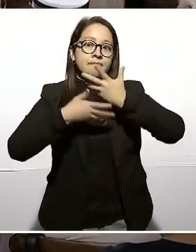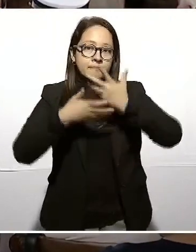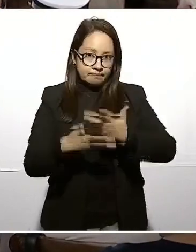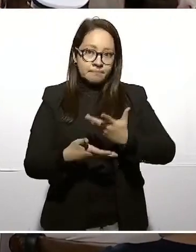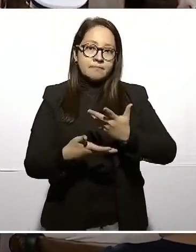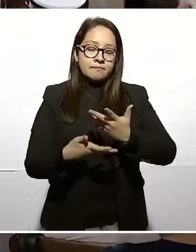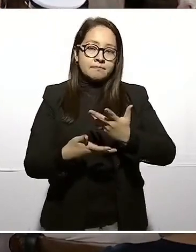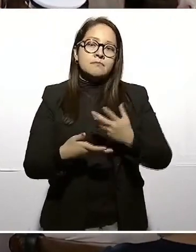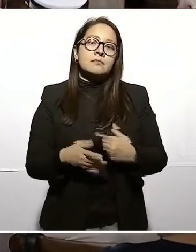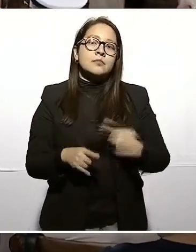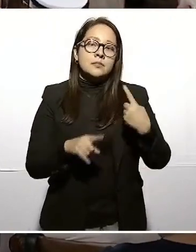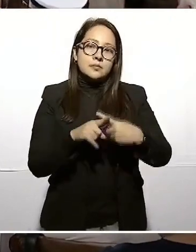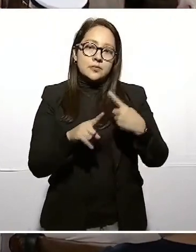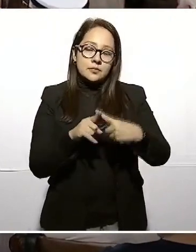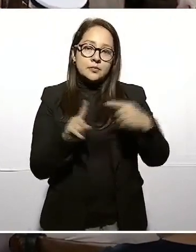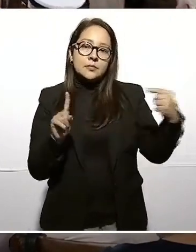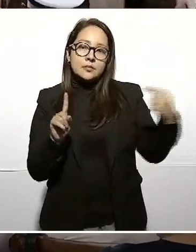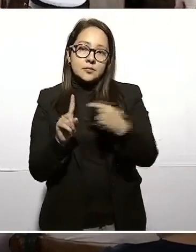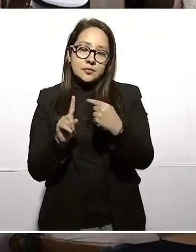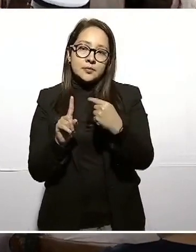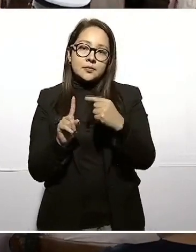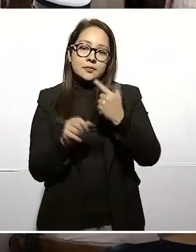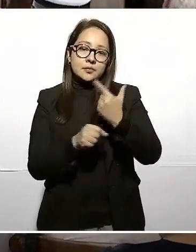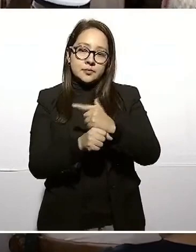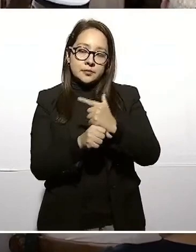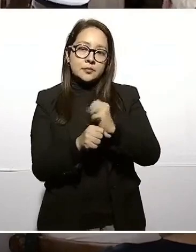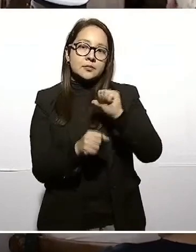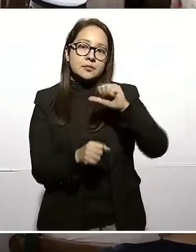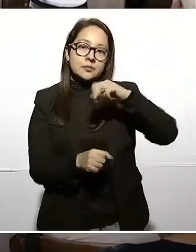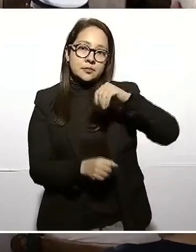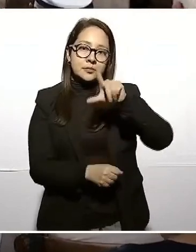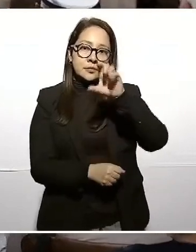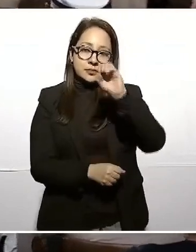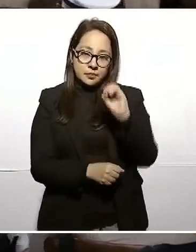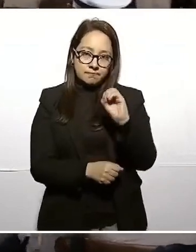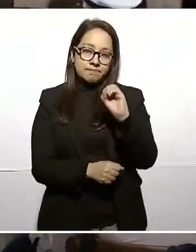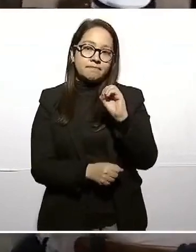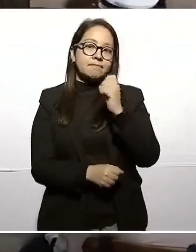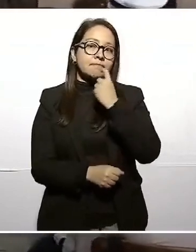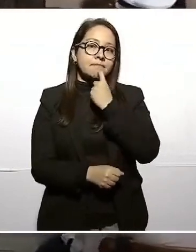Mexicanos, licenciado Andrés Manuel López Obrador.